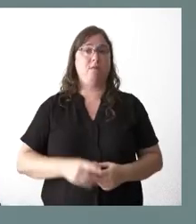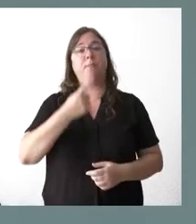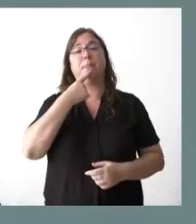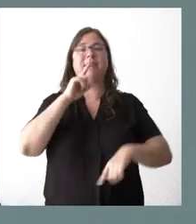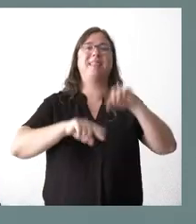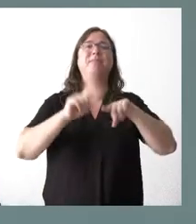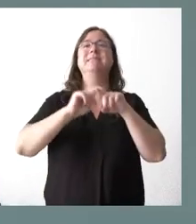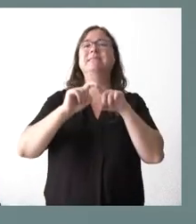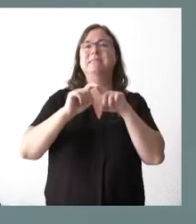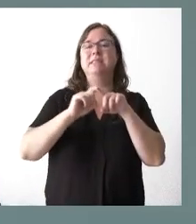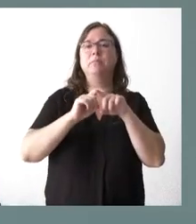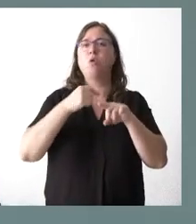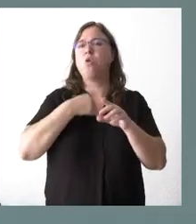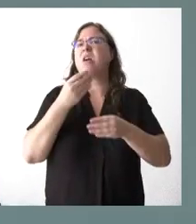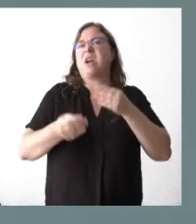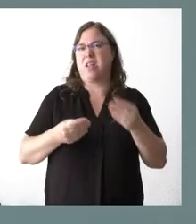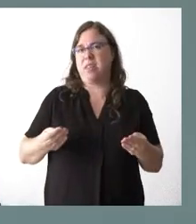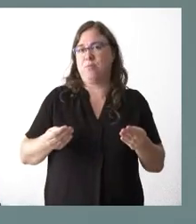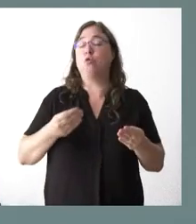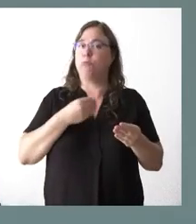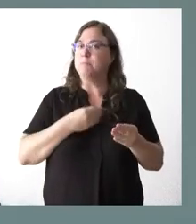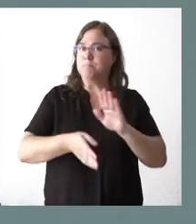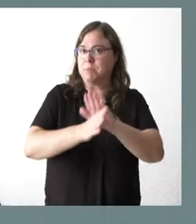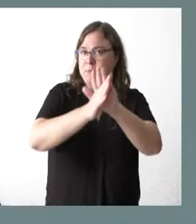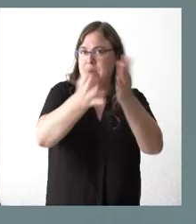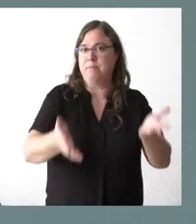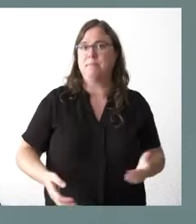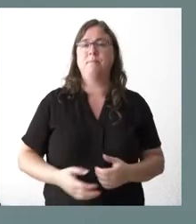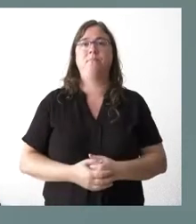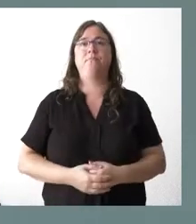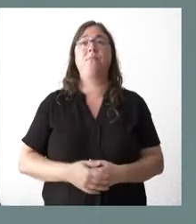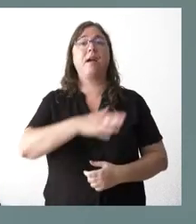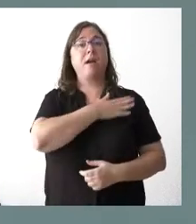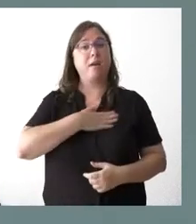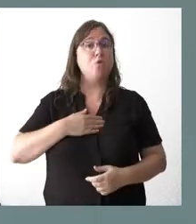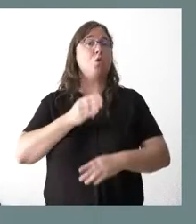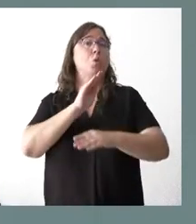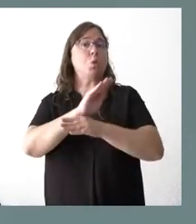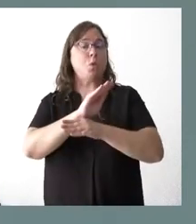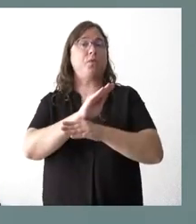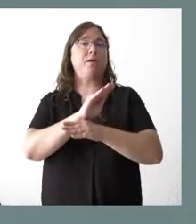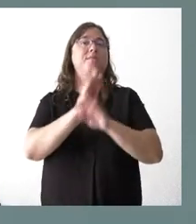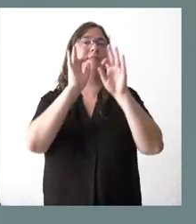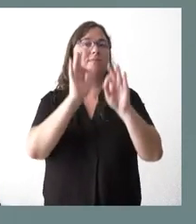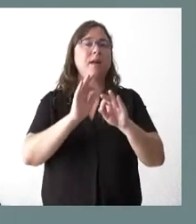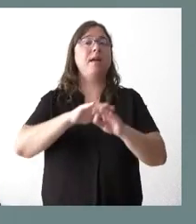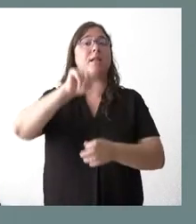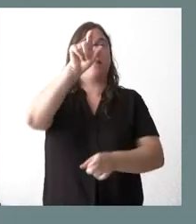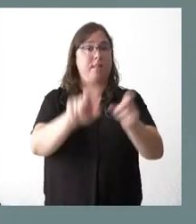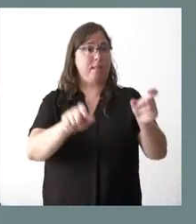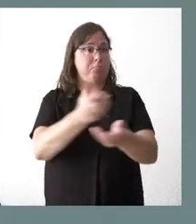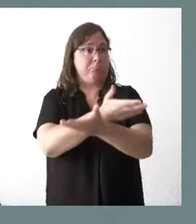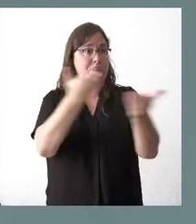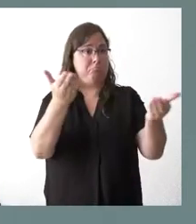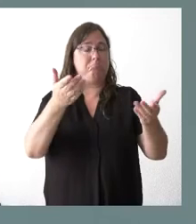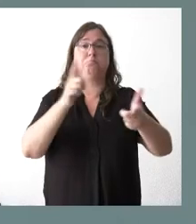categorías. Lo que hacemos hoy va en esa dirección doble, de seguir financiando para que los ciudadanos puedan viajar